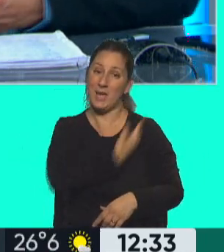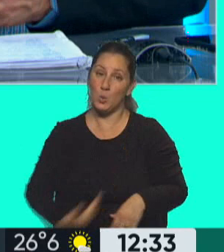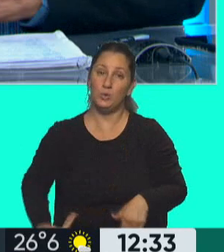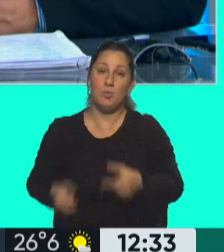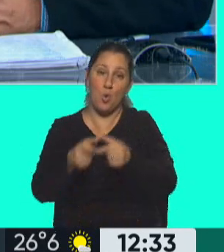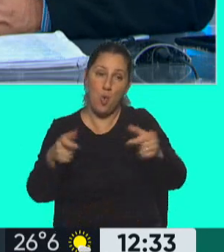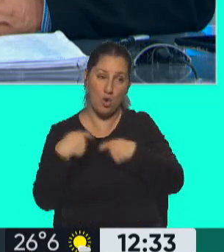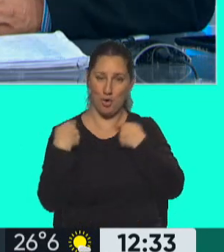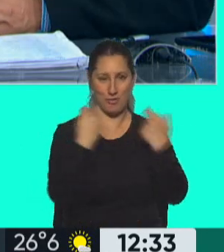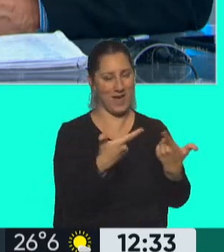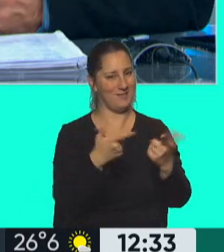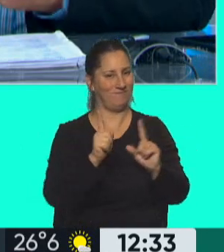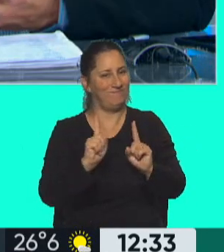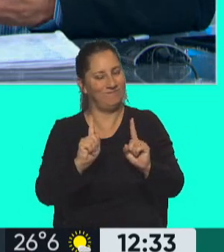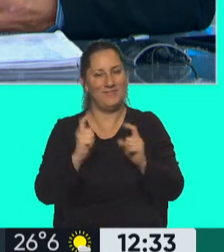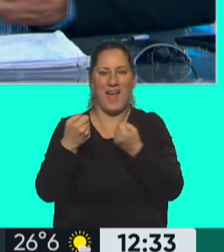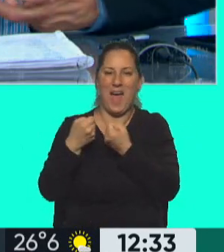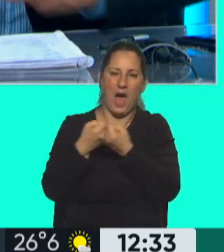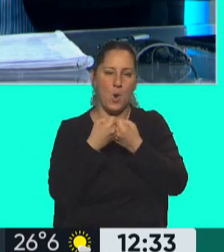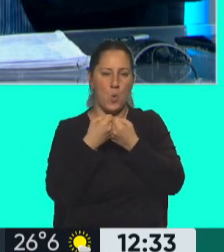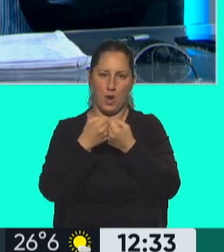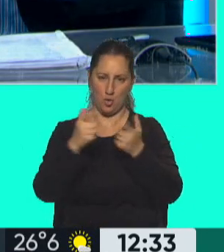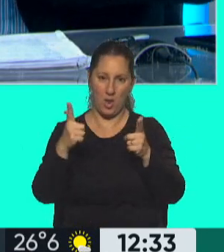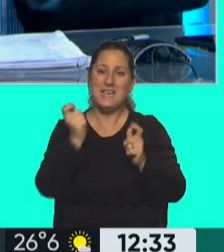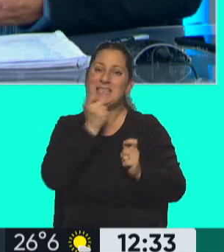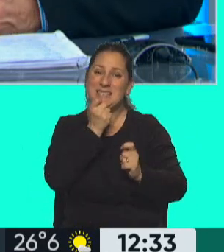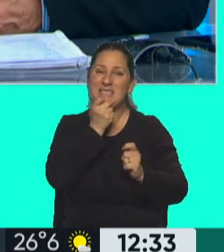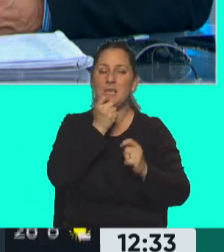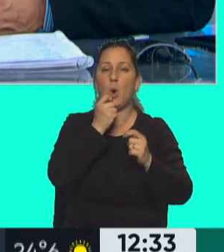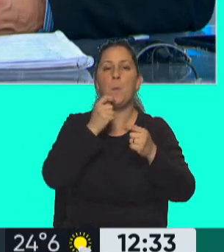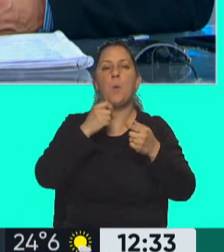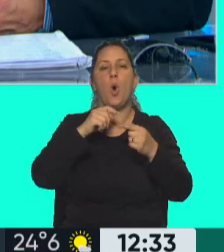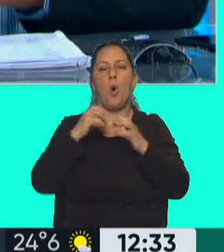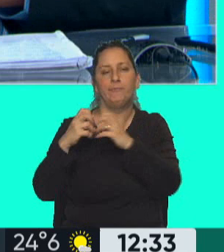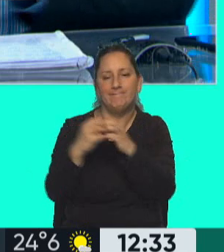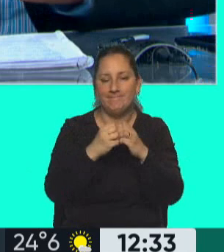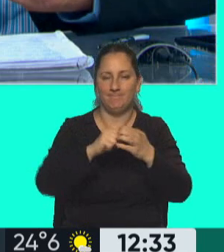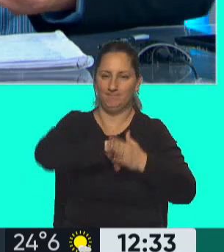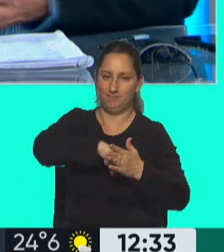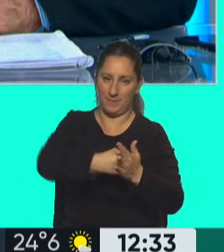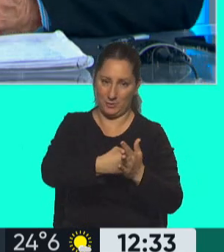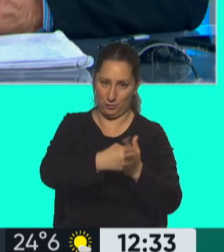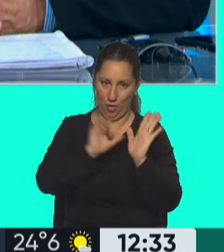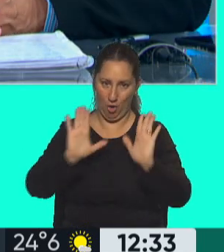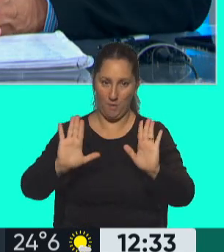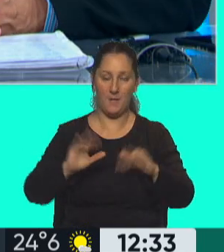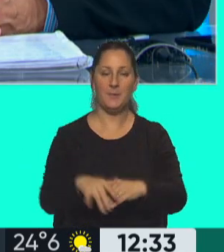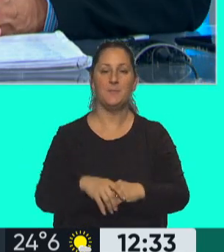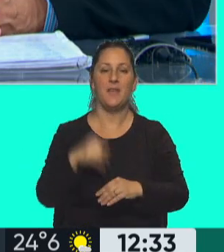un acuerdo sobre este tema, con lo cual sigue una discusión, es una presión más para tratar de llevar hacia ese terreno